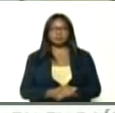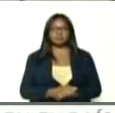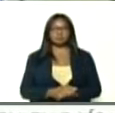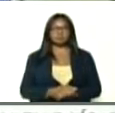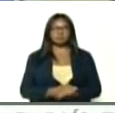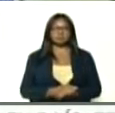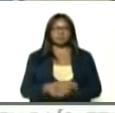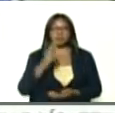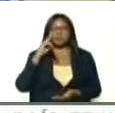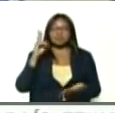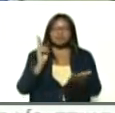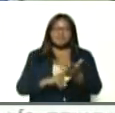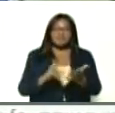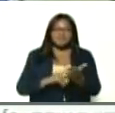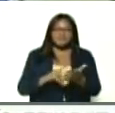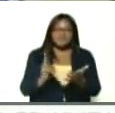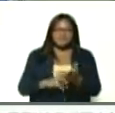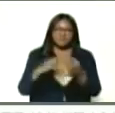verdadera,